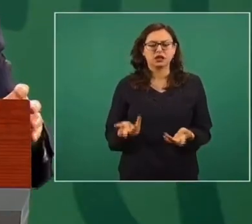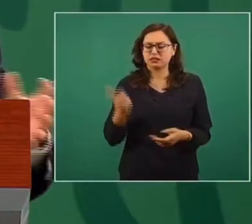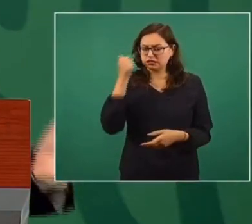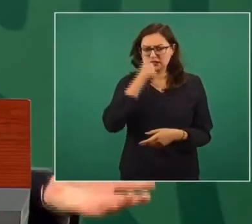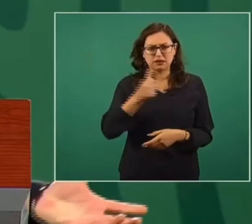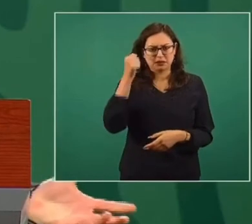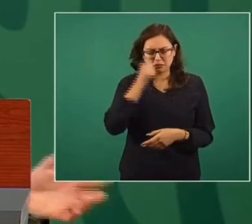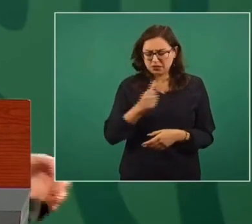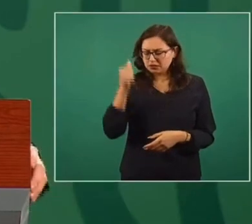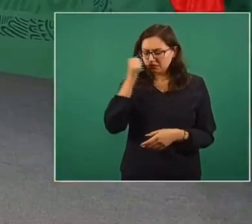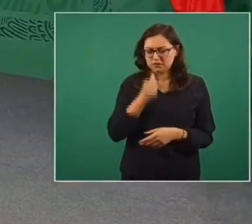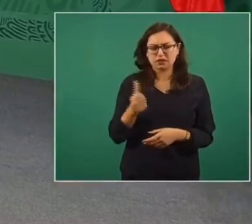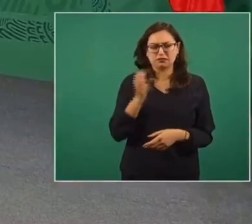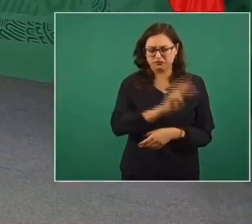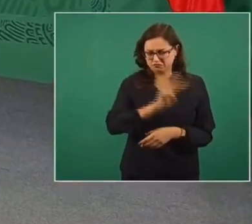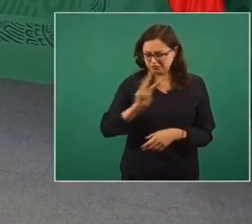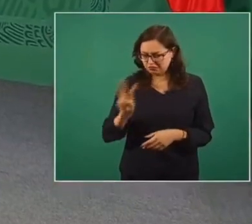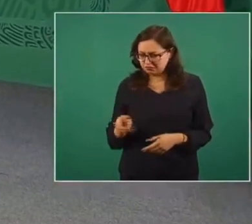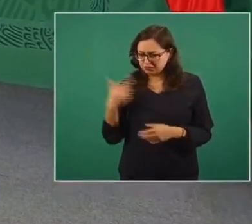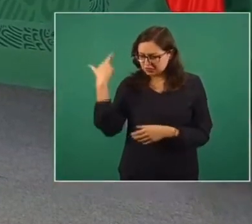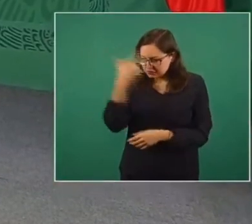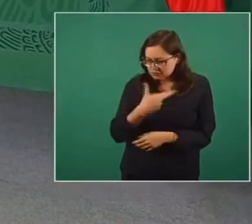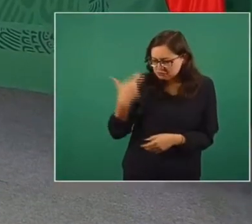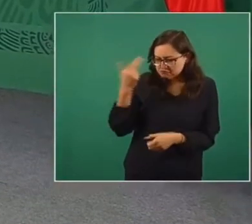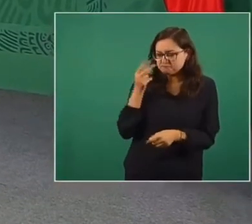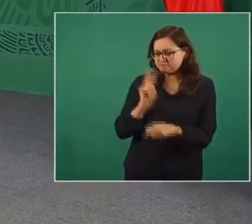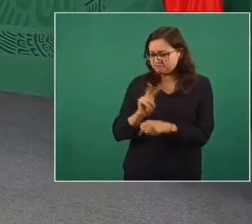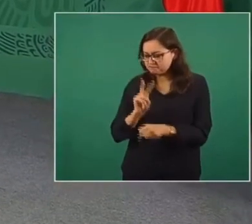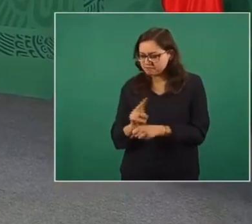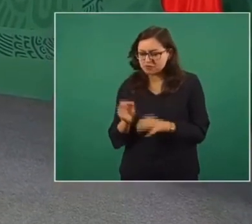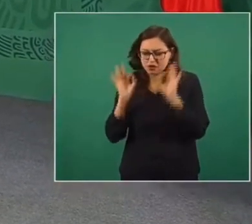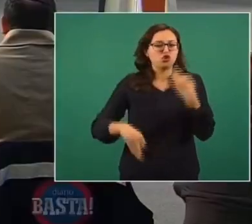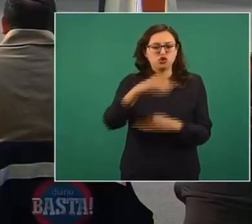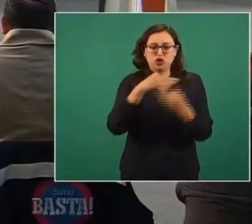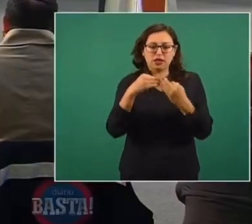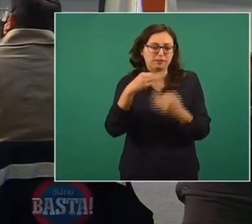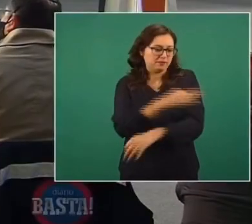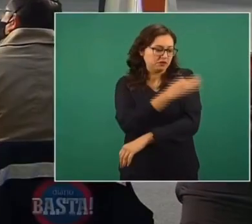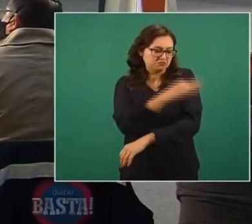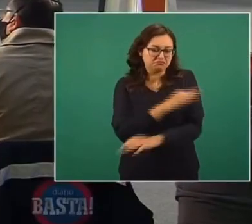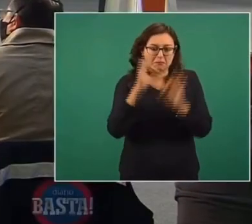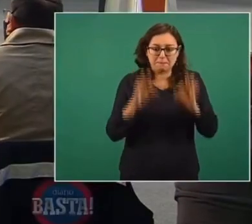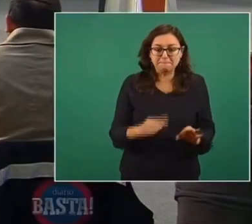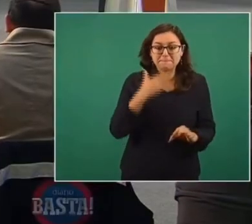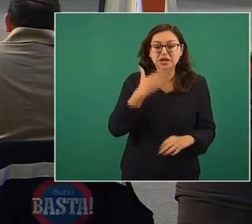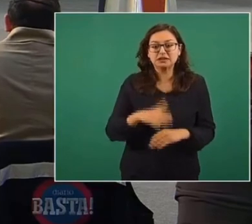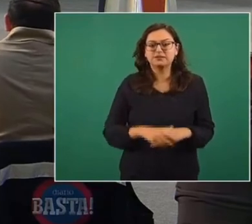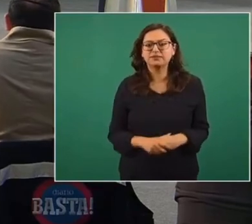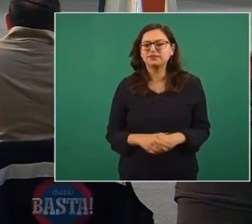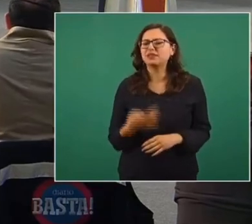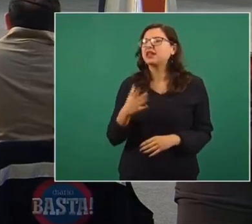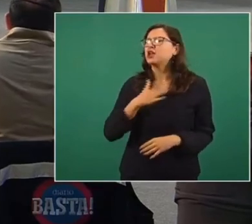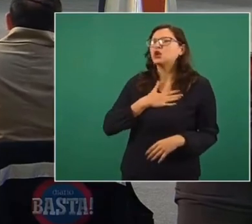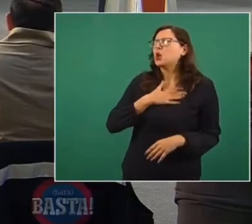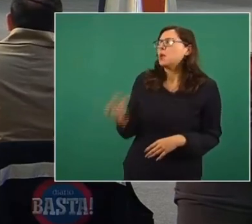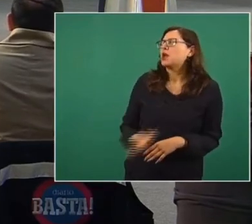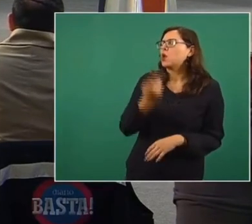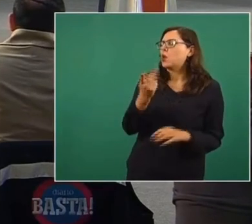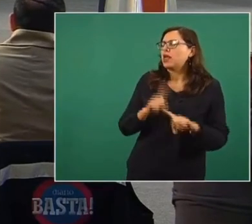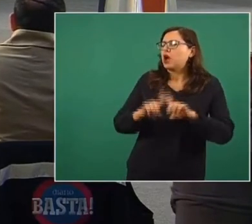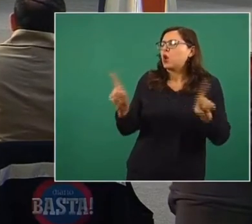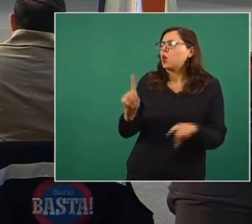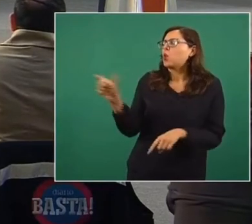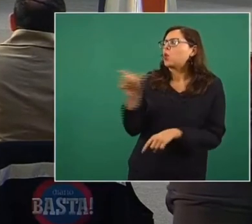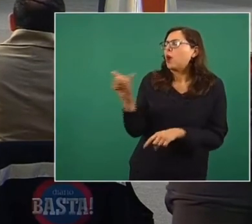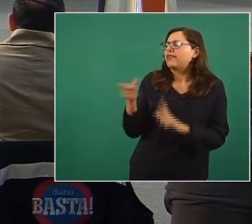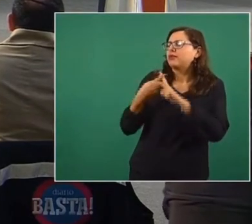momento y los expertos estarán monitoreando que funcione en todo momento. Prefería más bien en qué momento empezará a vacunarse a los